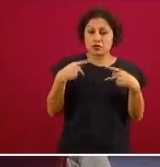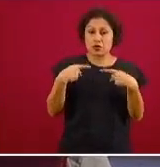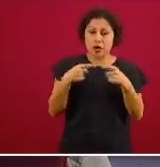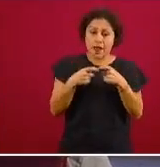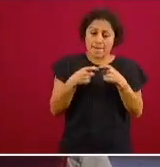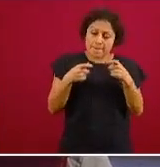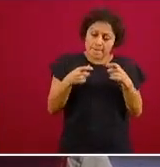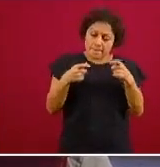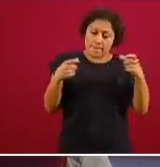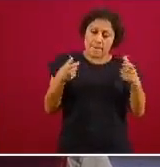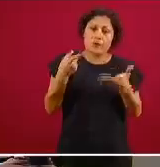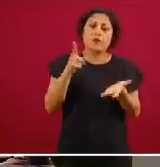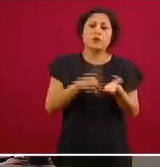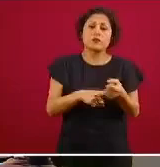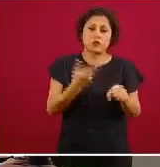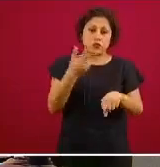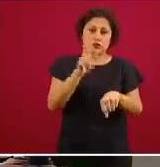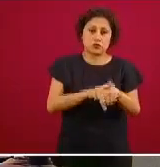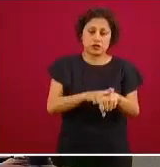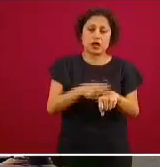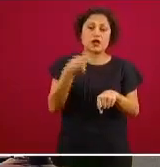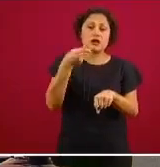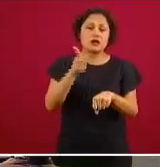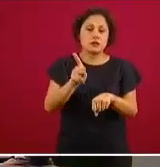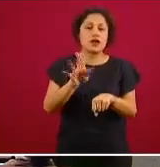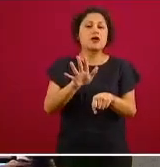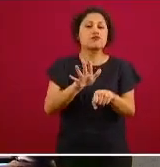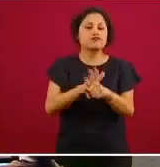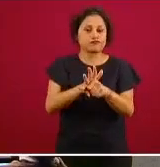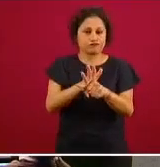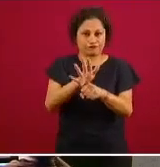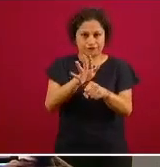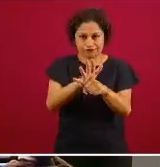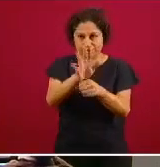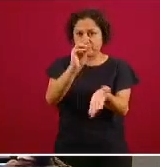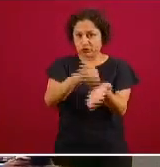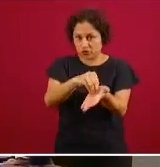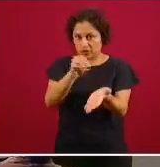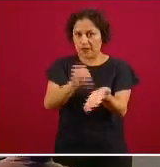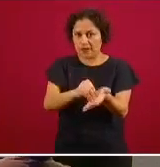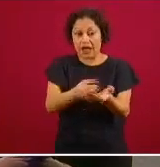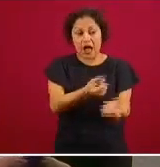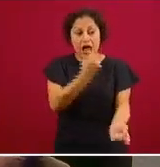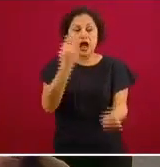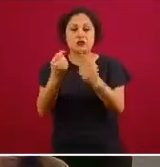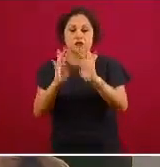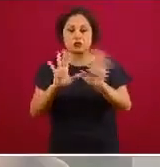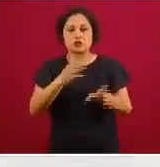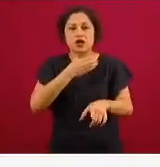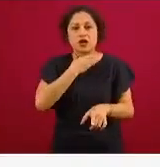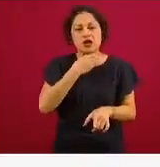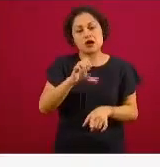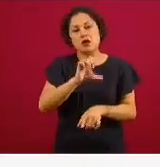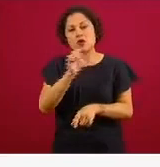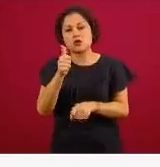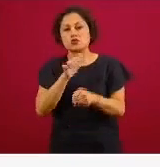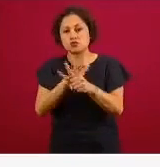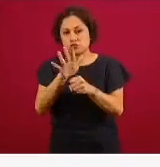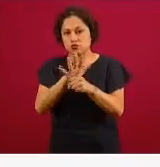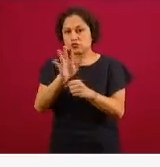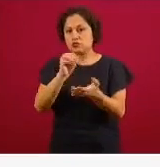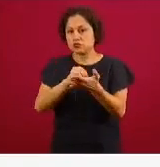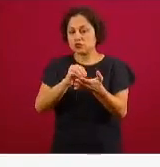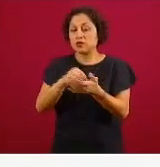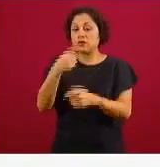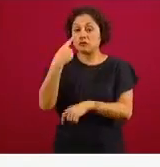hospitalización pero todavía no tiene el grado de saturación concretamente en estas entidades federativas que aparecen al inicio